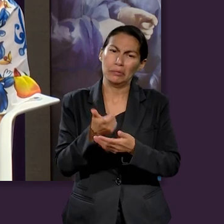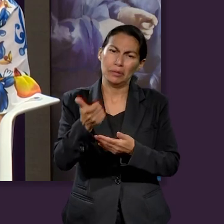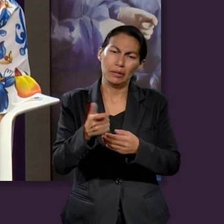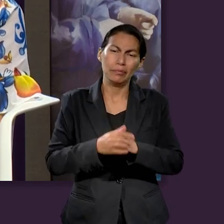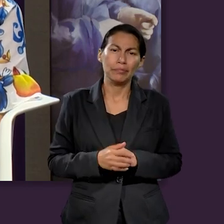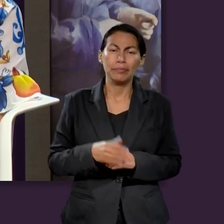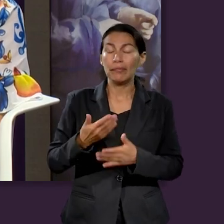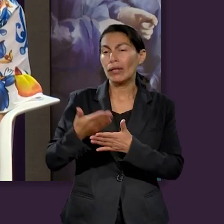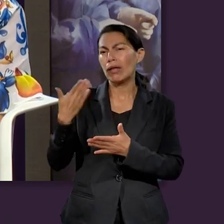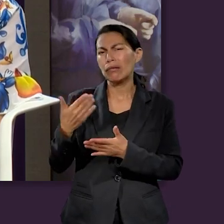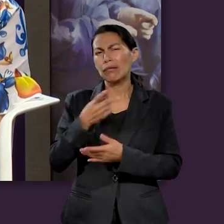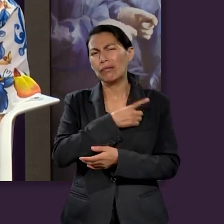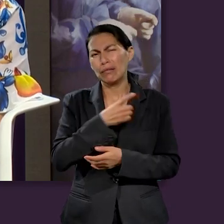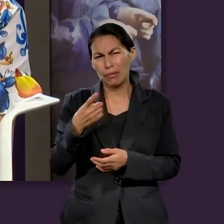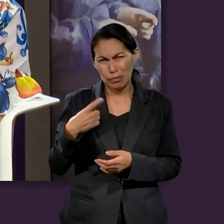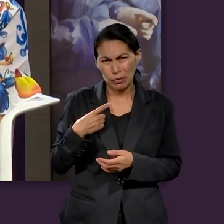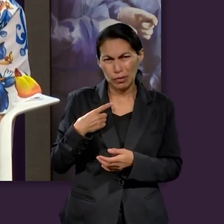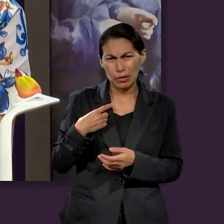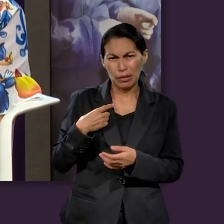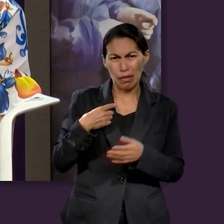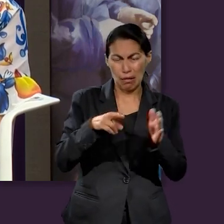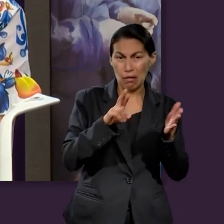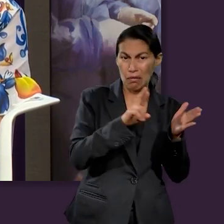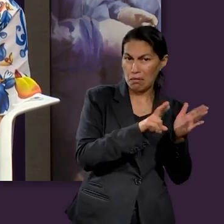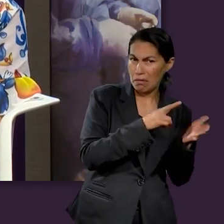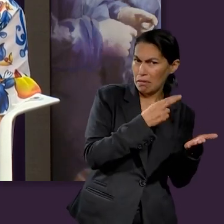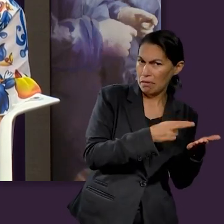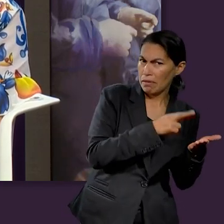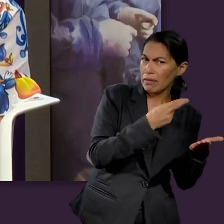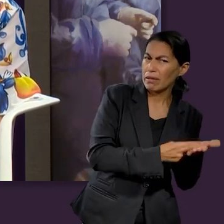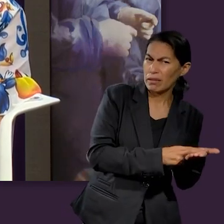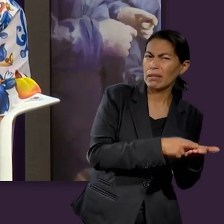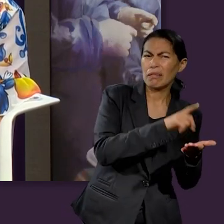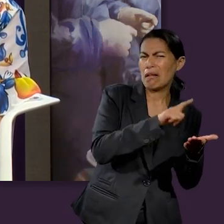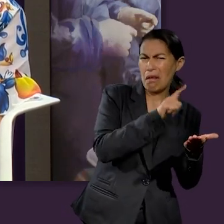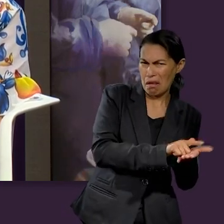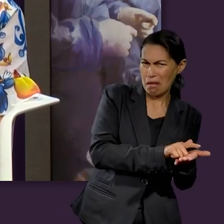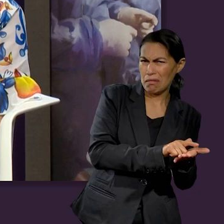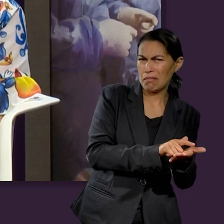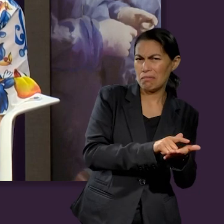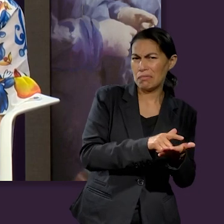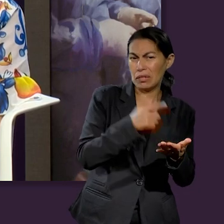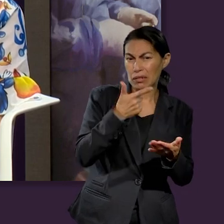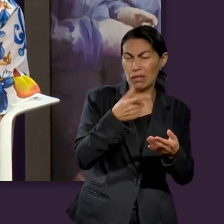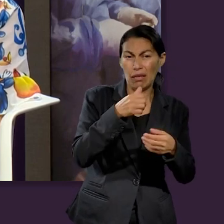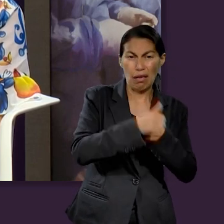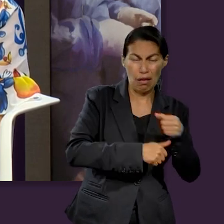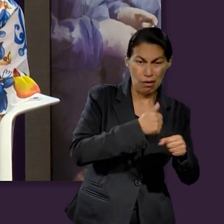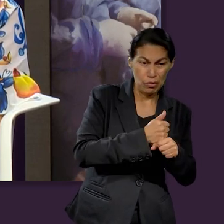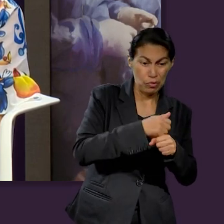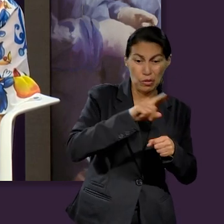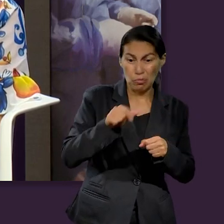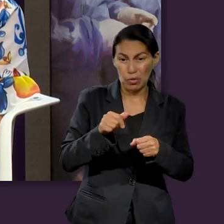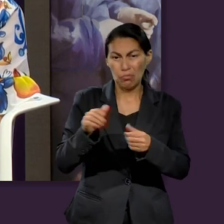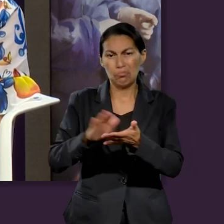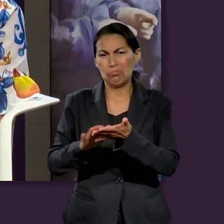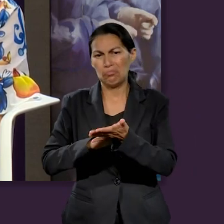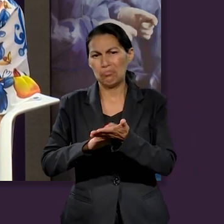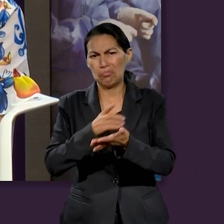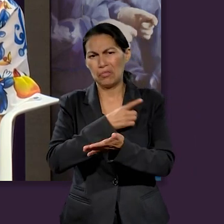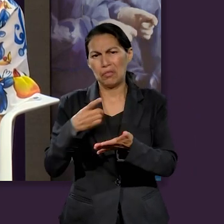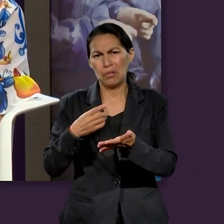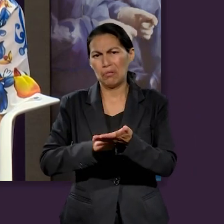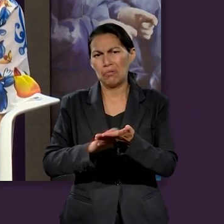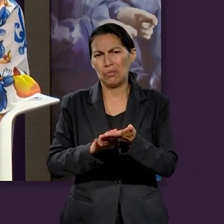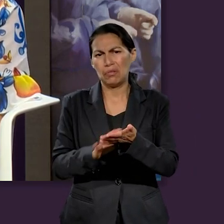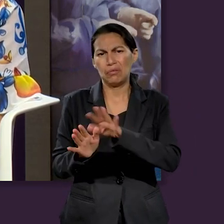pues vaya, Dios siempre se preocupó por eso, fue por eso que puso eso del arreglano de los 7 años, entonces, sí, me quedo con eso